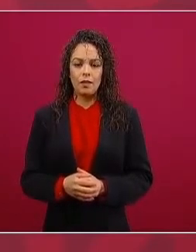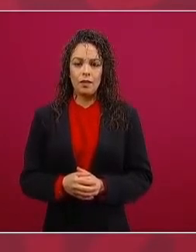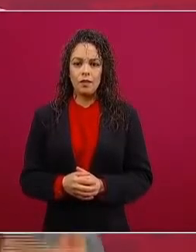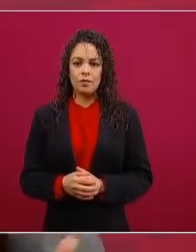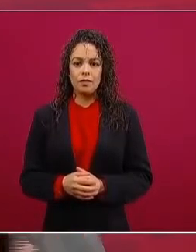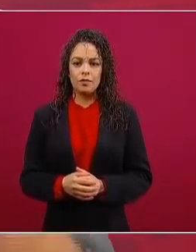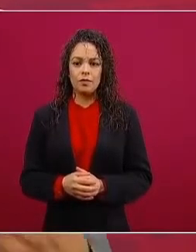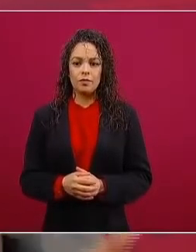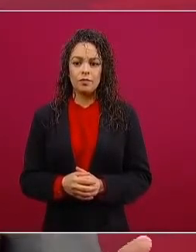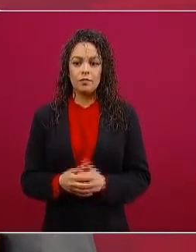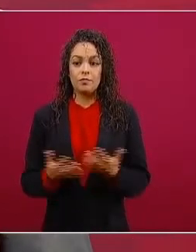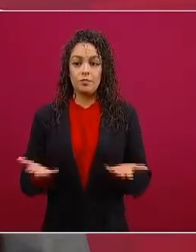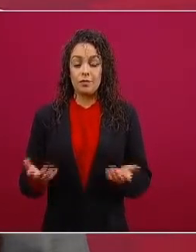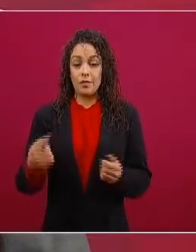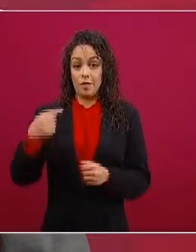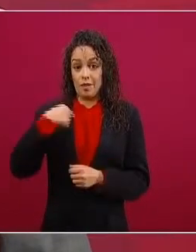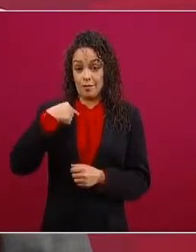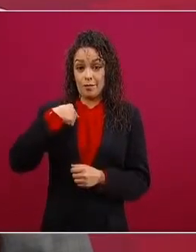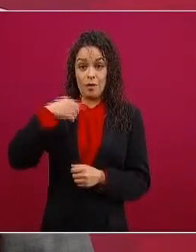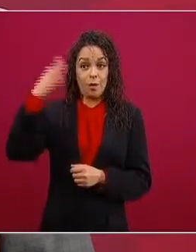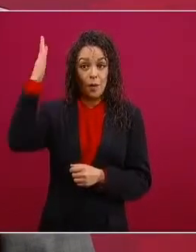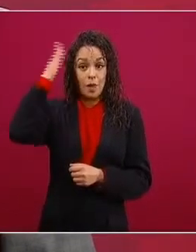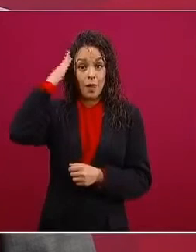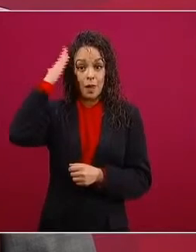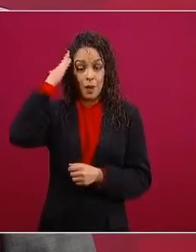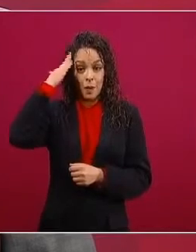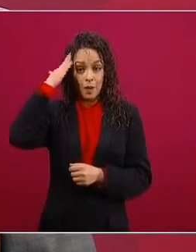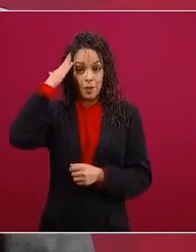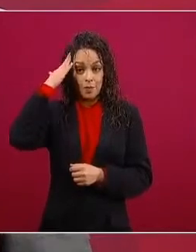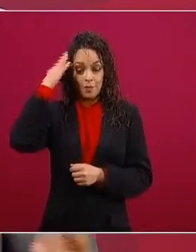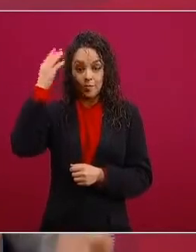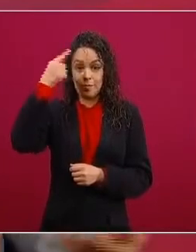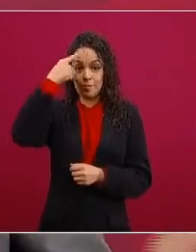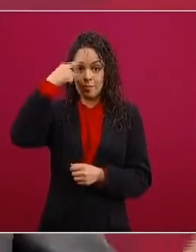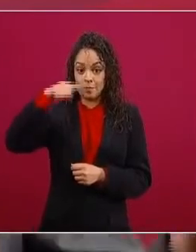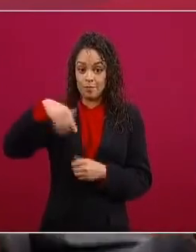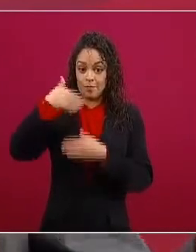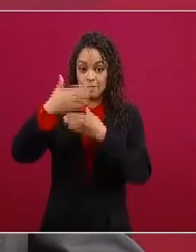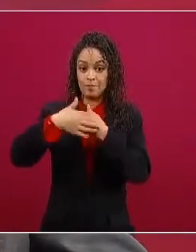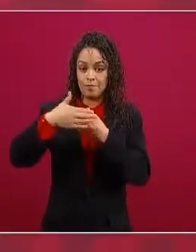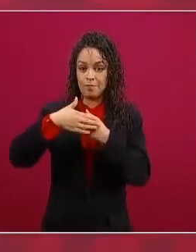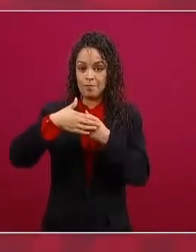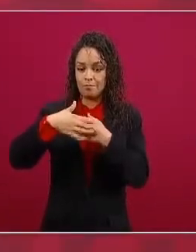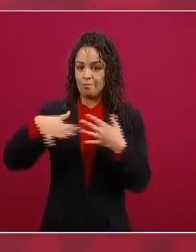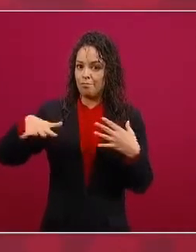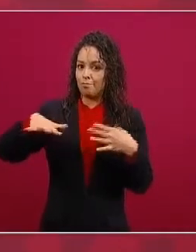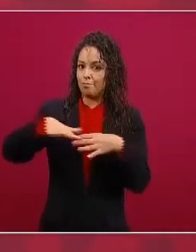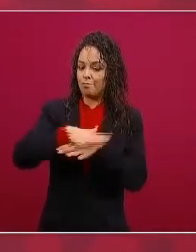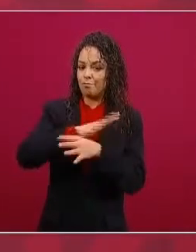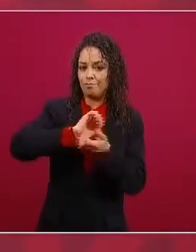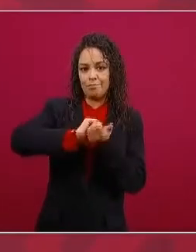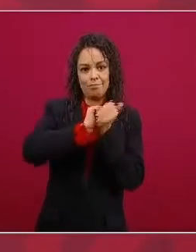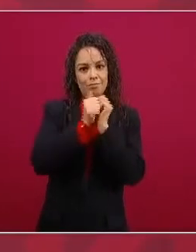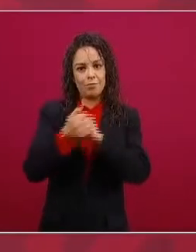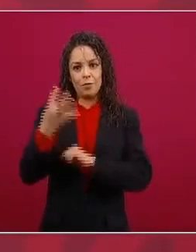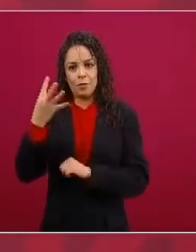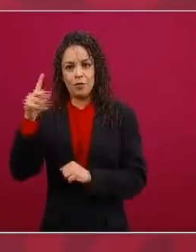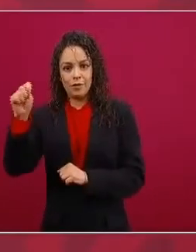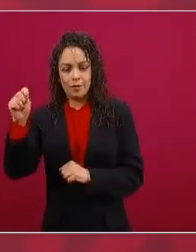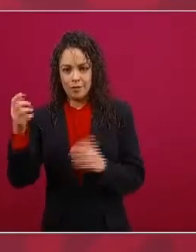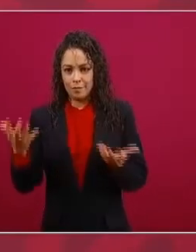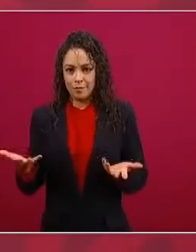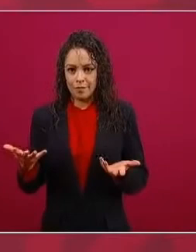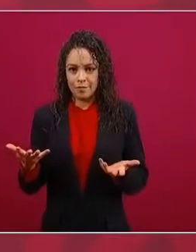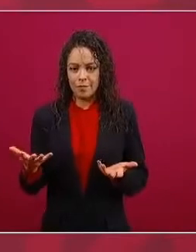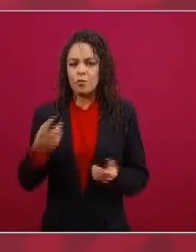encabezando un movimiento de transformación imagínense cómo se sienten los